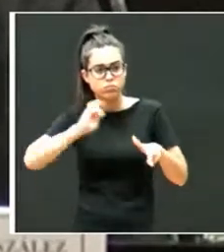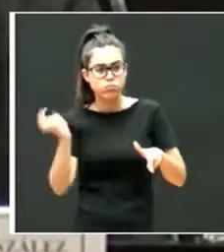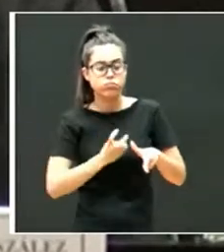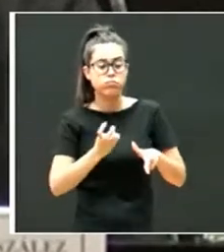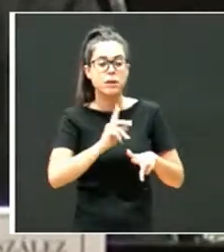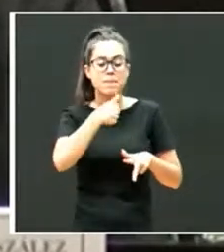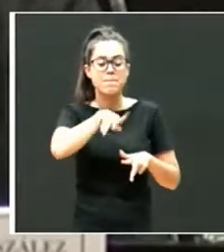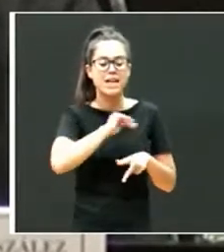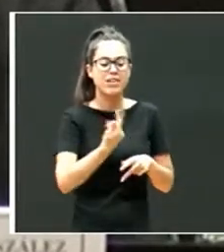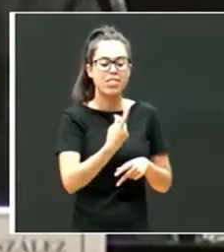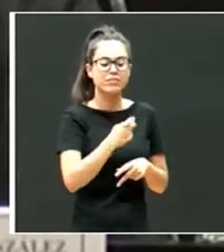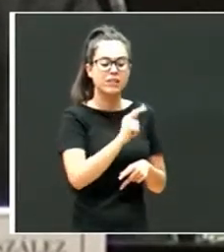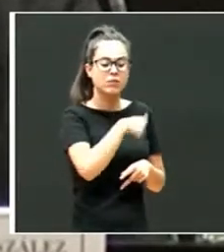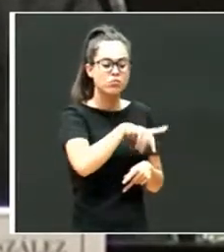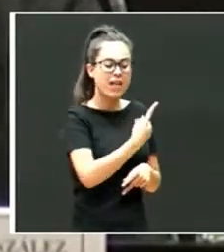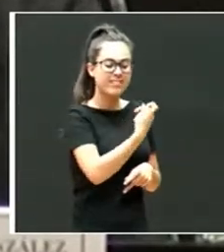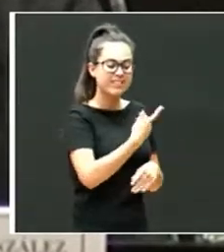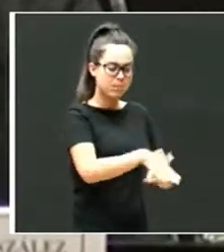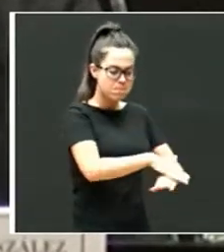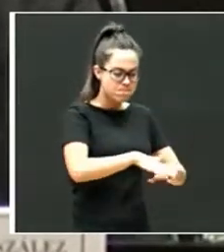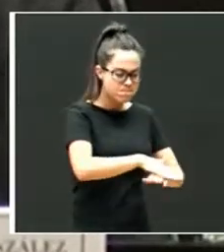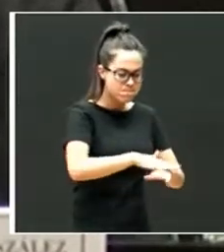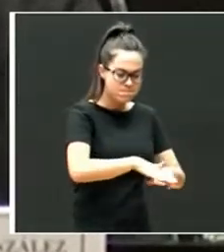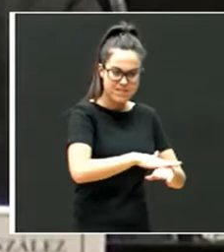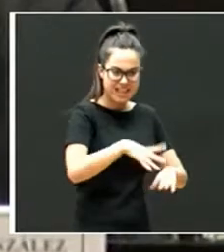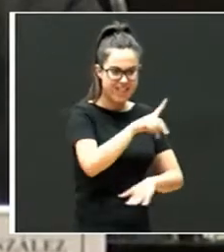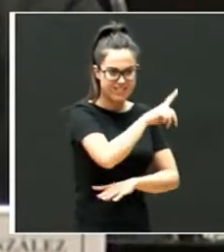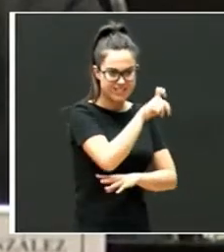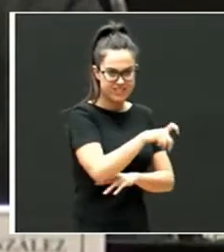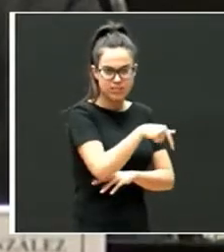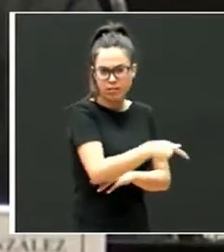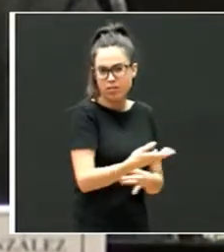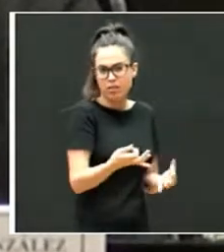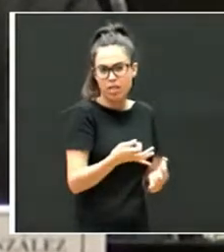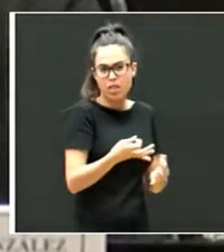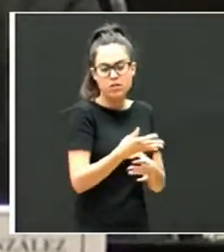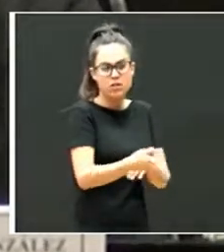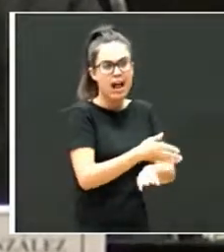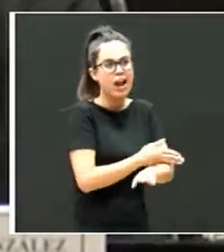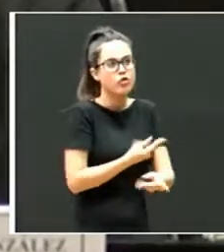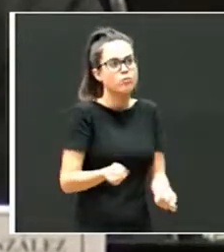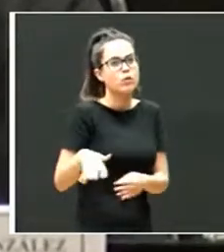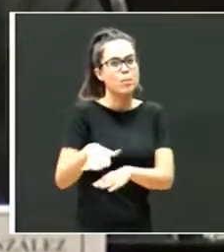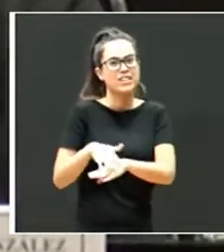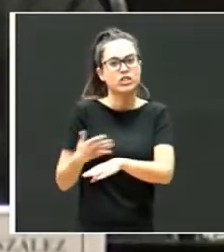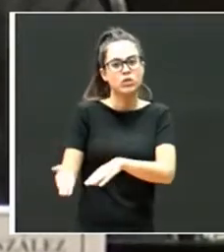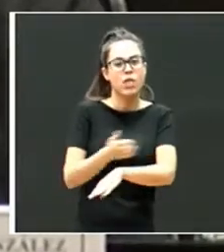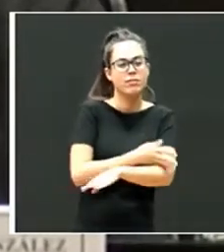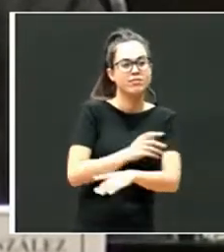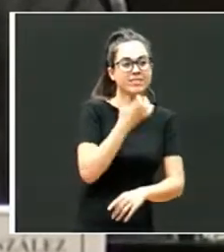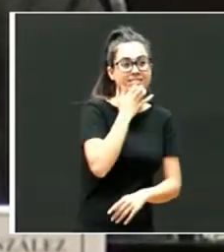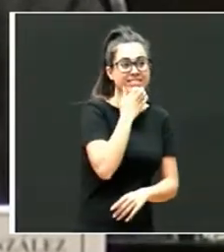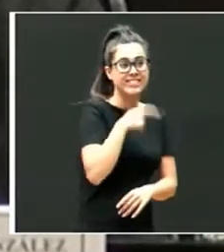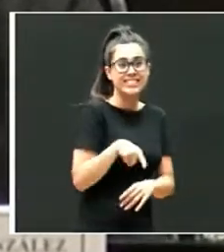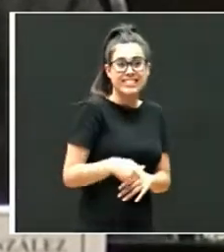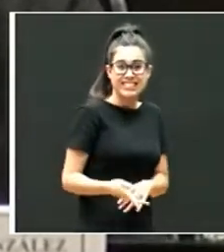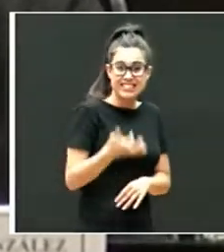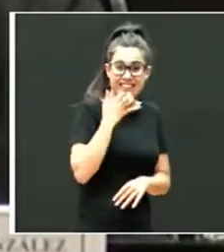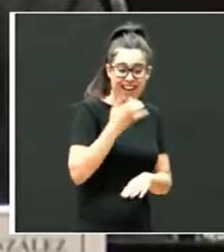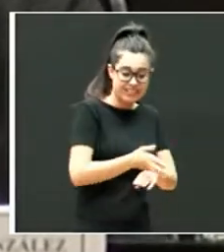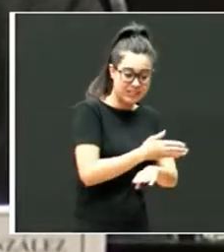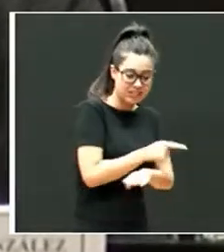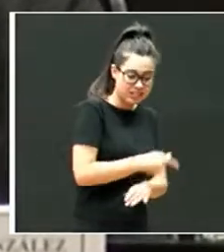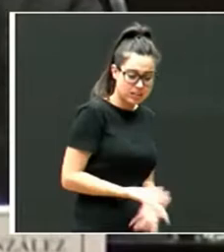hay lo que ellos llaman una metanecesidad, que sería una necesidad previa y necesaria para que se puedan cubrir el resto de necesidades.